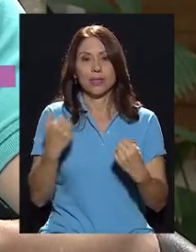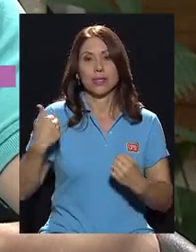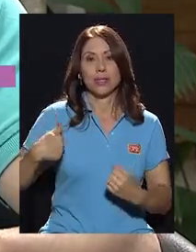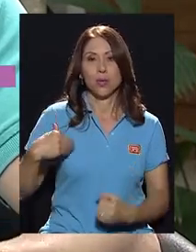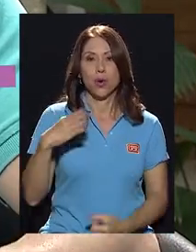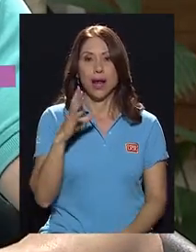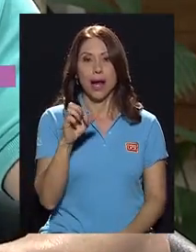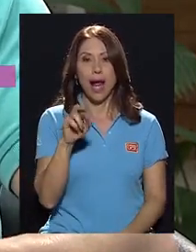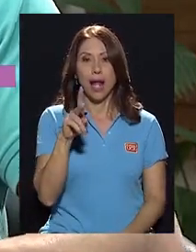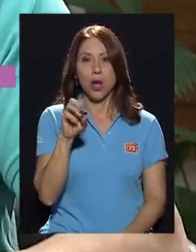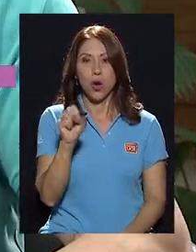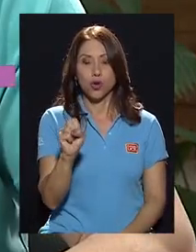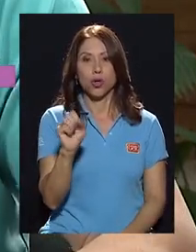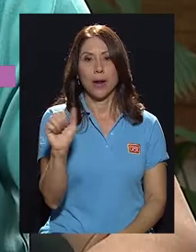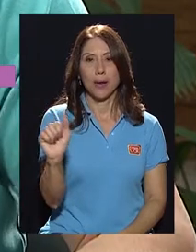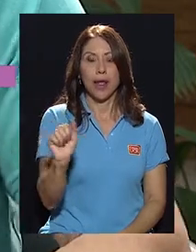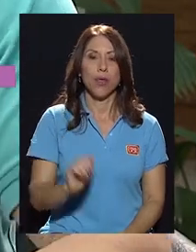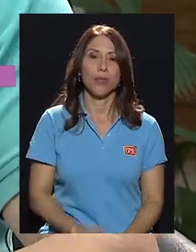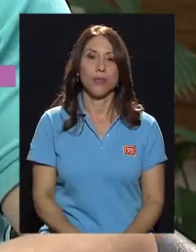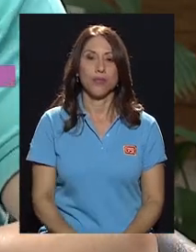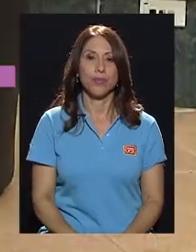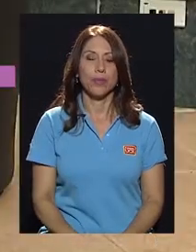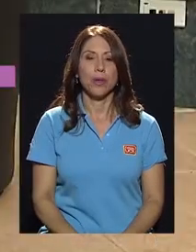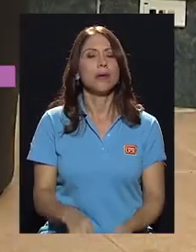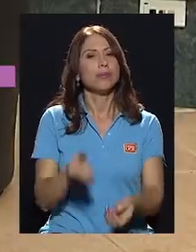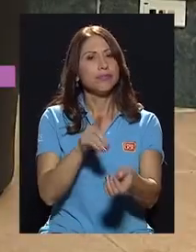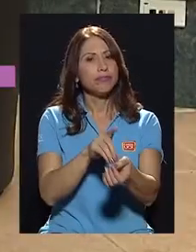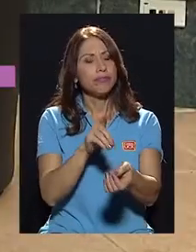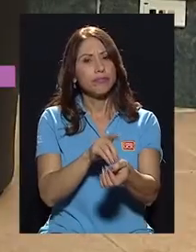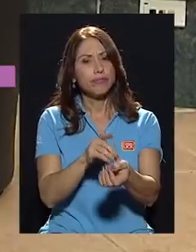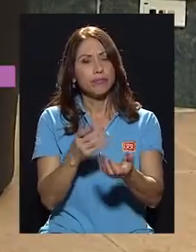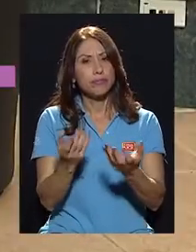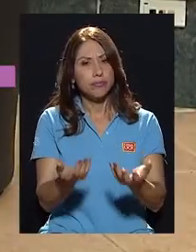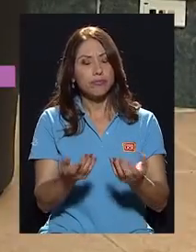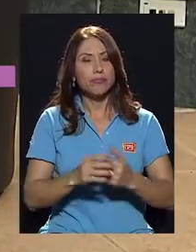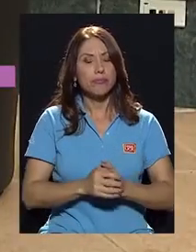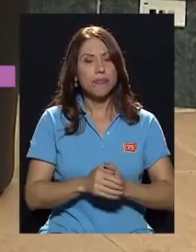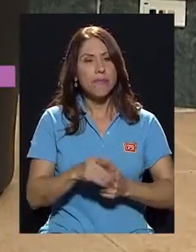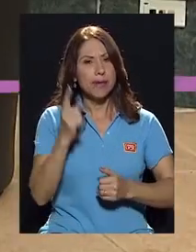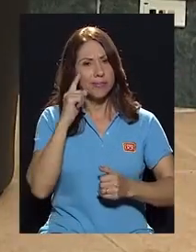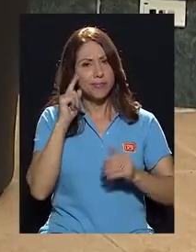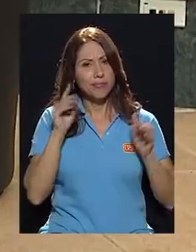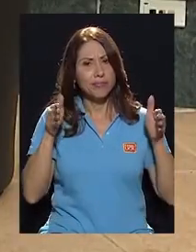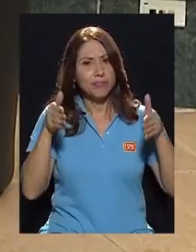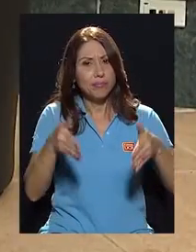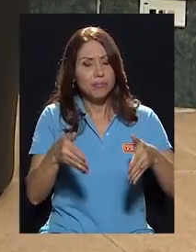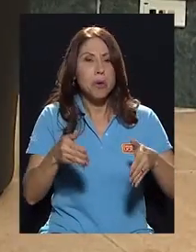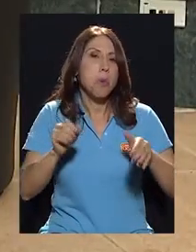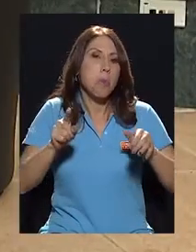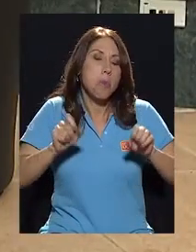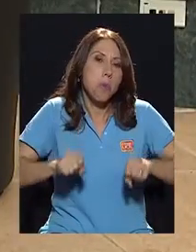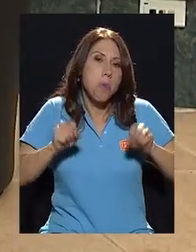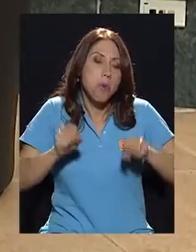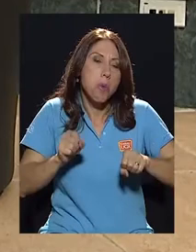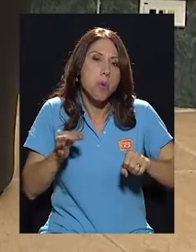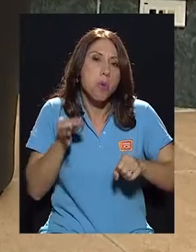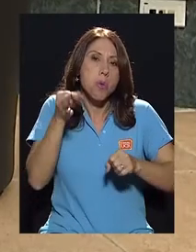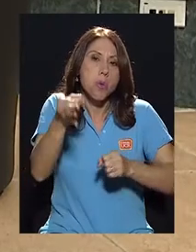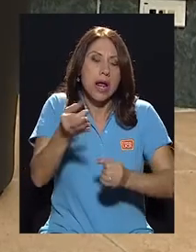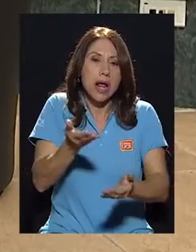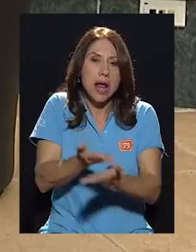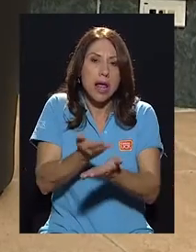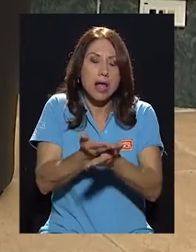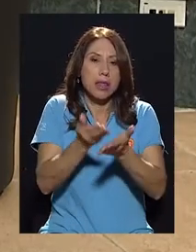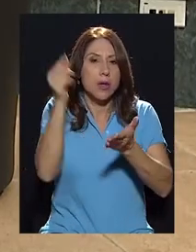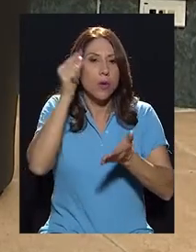salud del señor Carlos Alvarado. Doctora, en este contexto de lo que es, pues, en un eventual